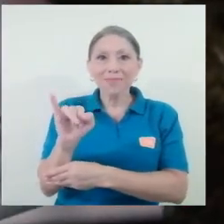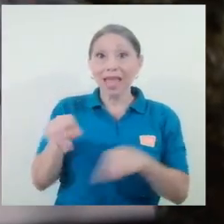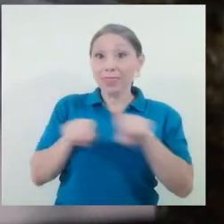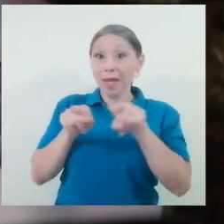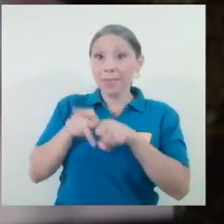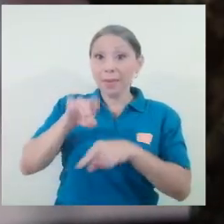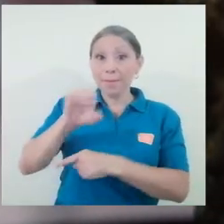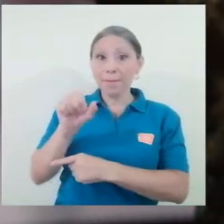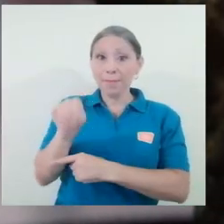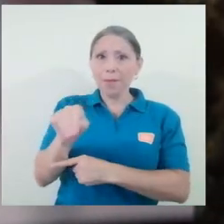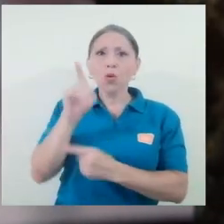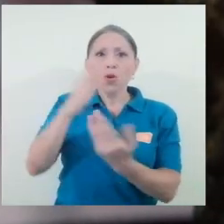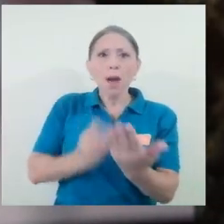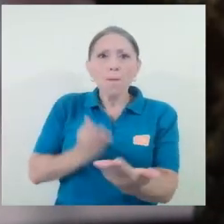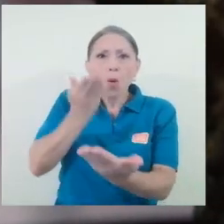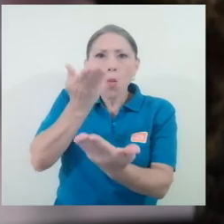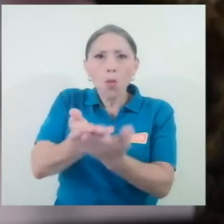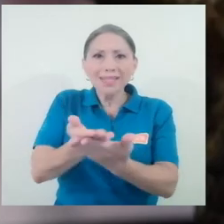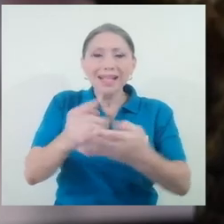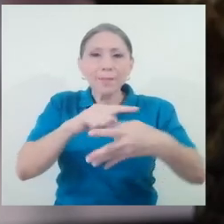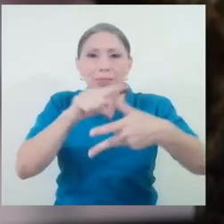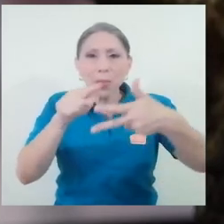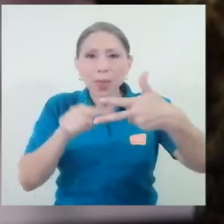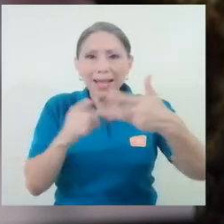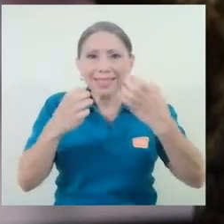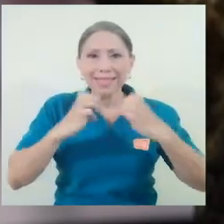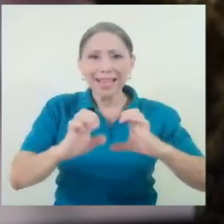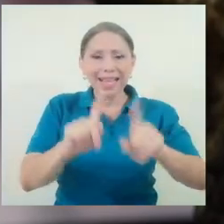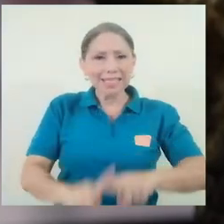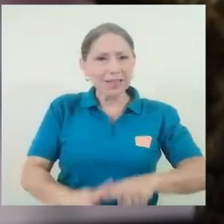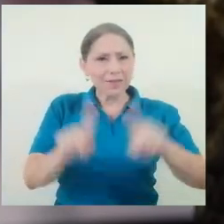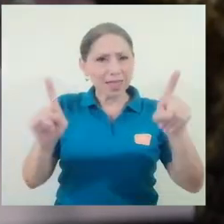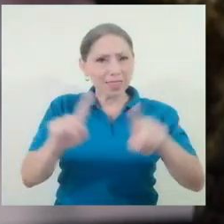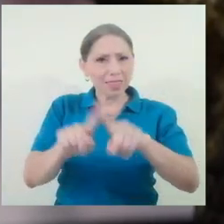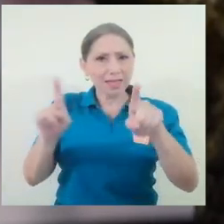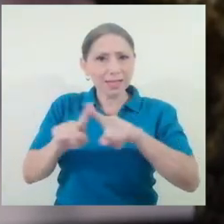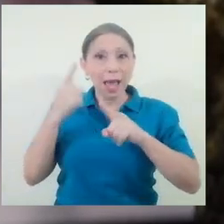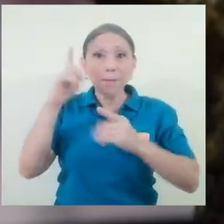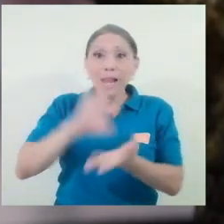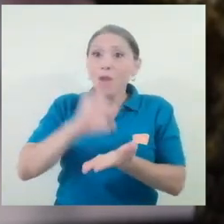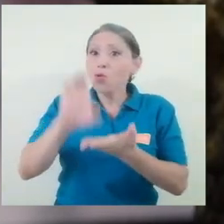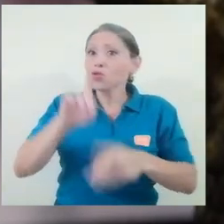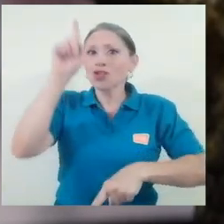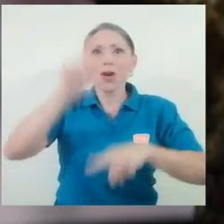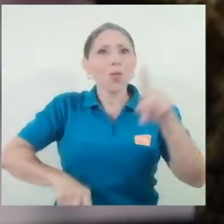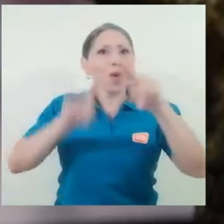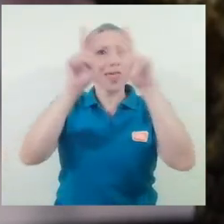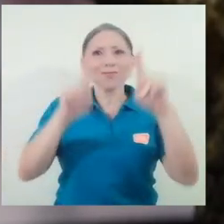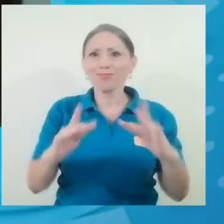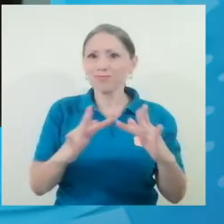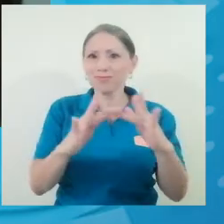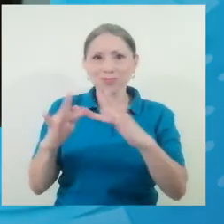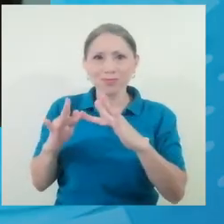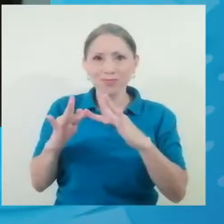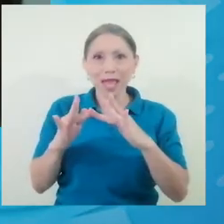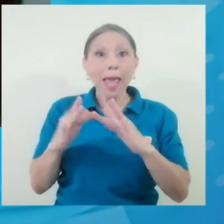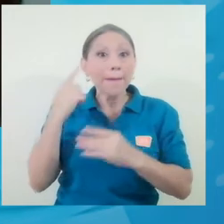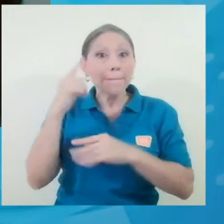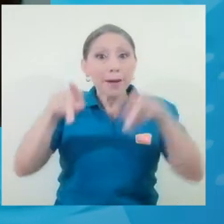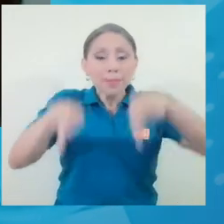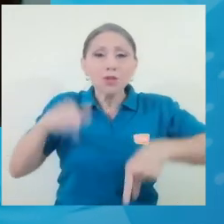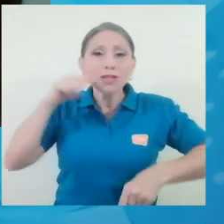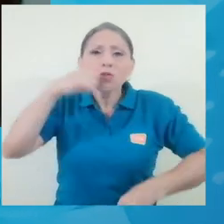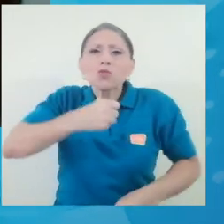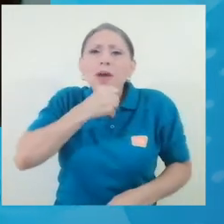elaboró una propuesta que incluye tres estrategias diferentes para los cursos que no pueden ser virtualizables y para aquellos